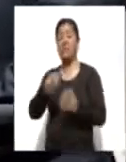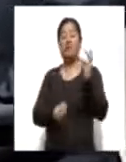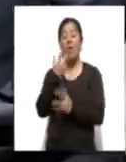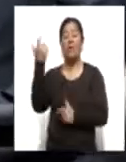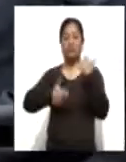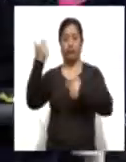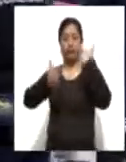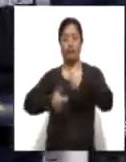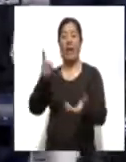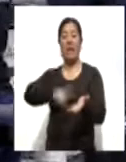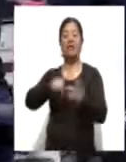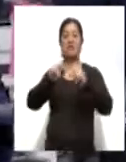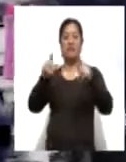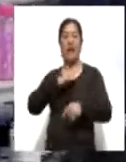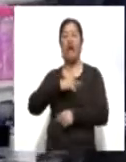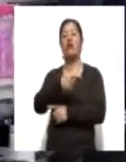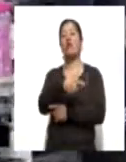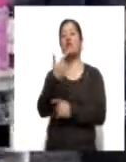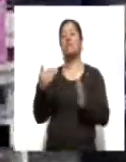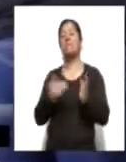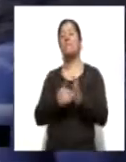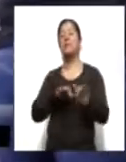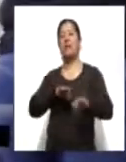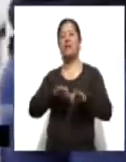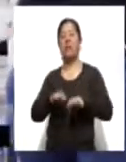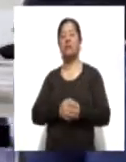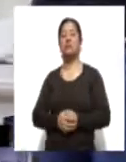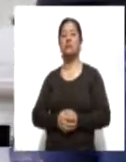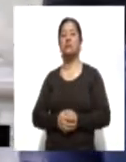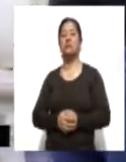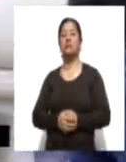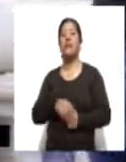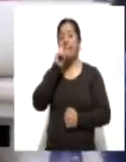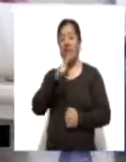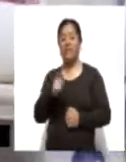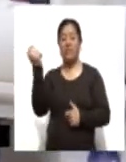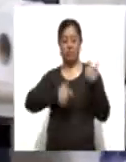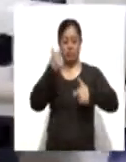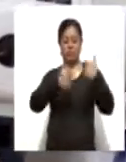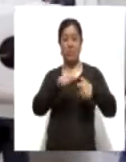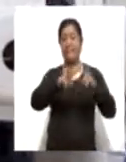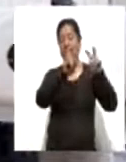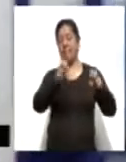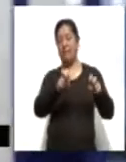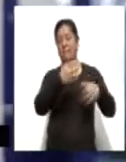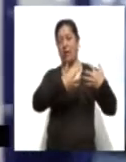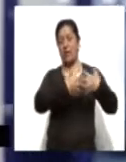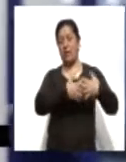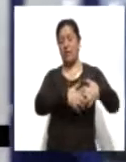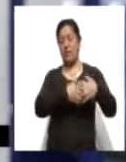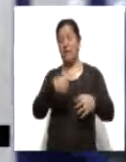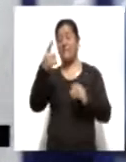presentado en Tlaxcala, se generan más de 12 mil empleos. Además, la inversión en el sector industrial suma más de 1.500 millones de